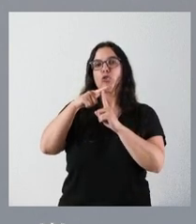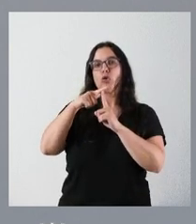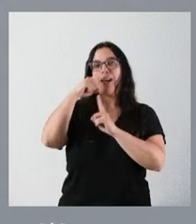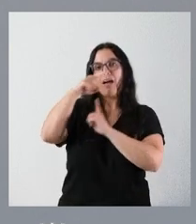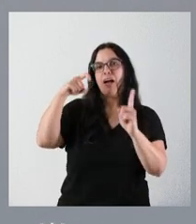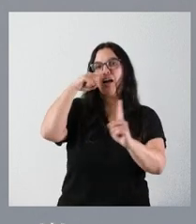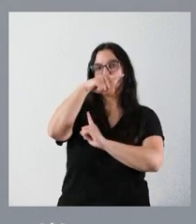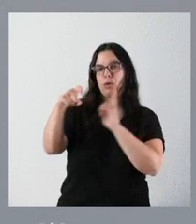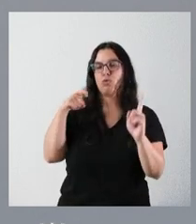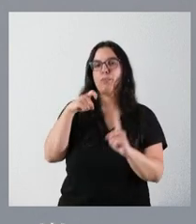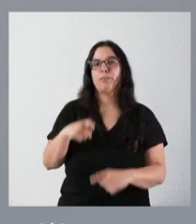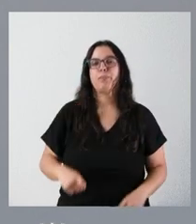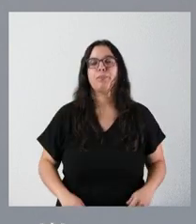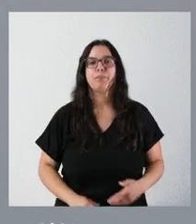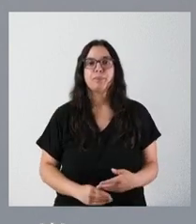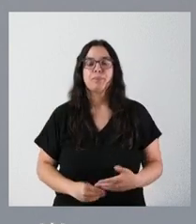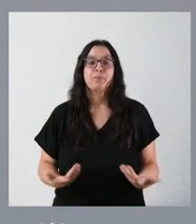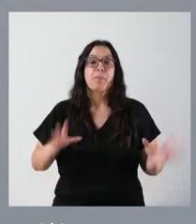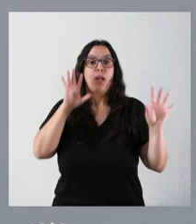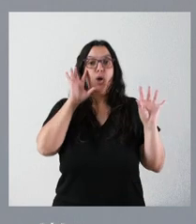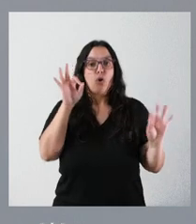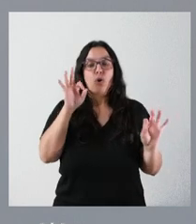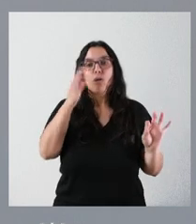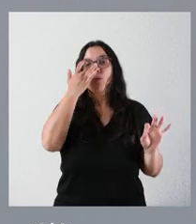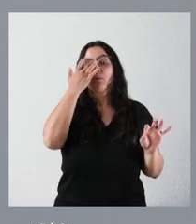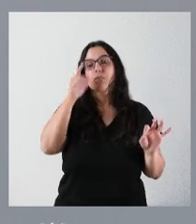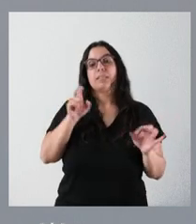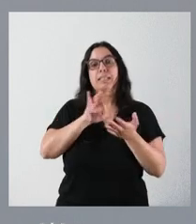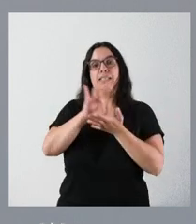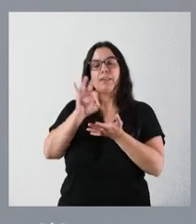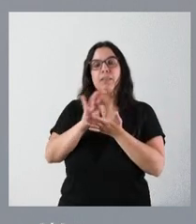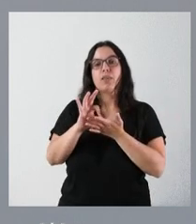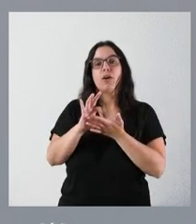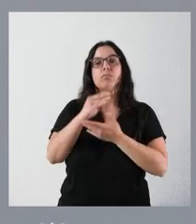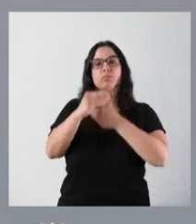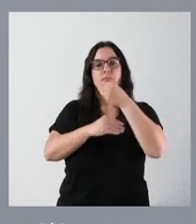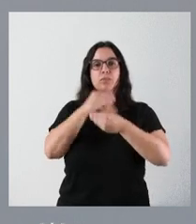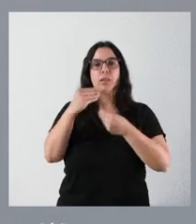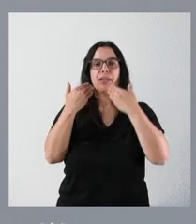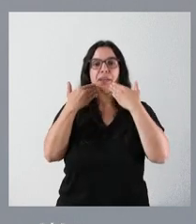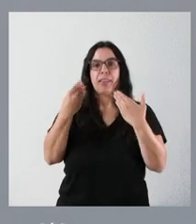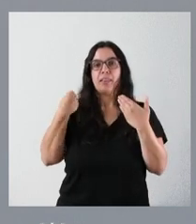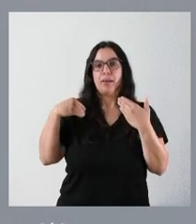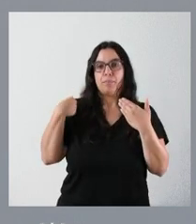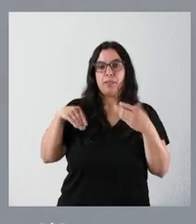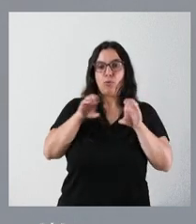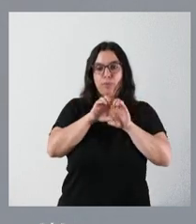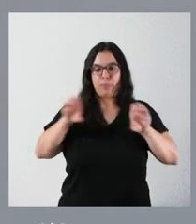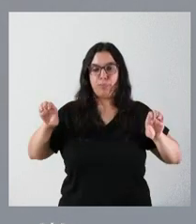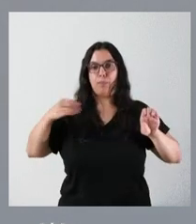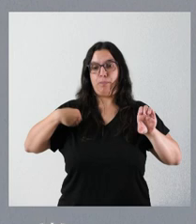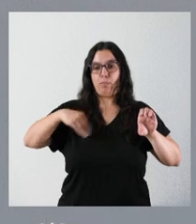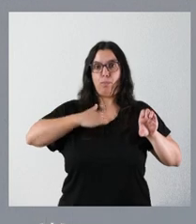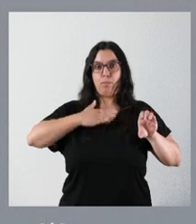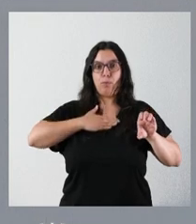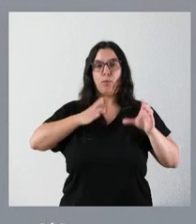esos 12 años. Lógicamente, el servicio se realizará a través de las instalaciones que tiene la Junta de Castilla y León. Se